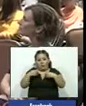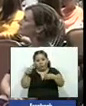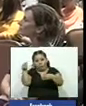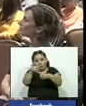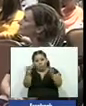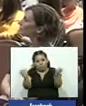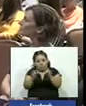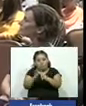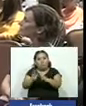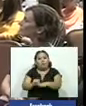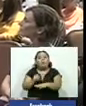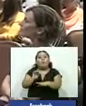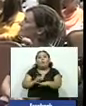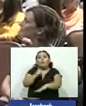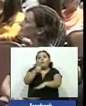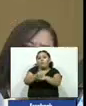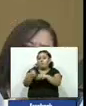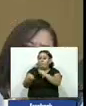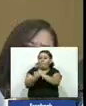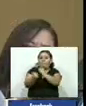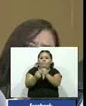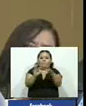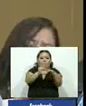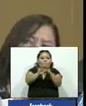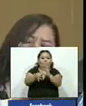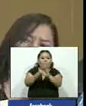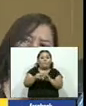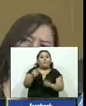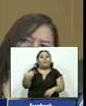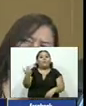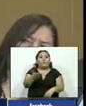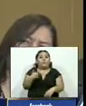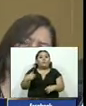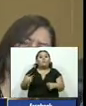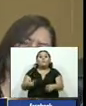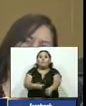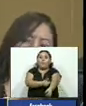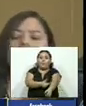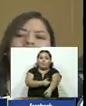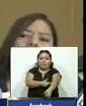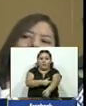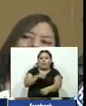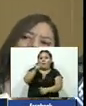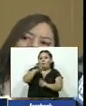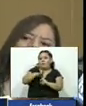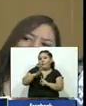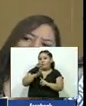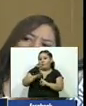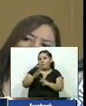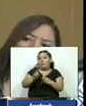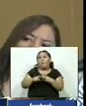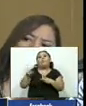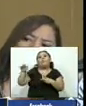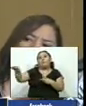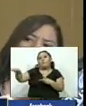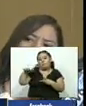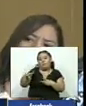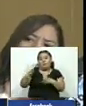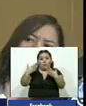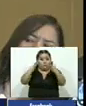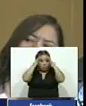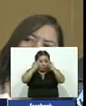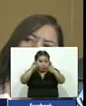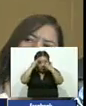creación de una red de apoyo realmente estamos en el Hospital Nacional San Bartolo en el Hospital Nacional de Zacamil y hemos logrado atender a 800